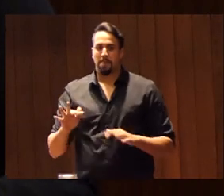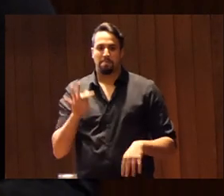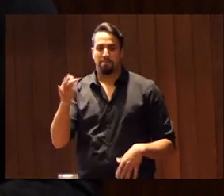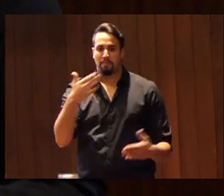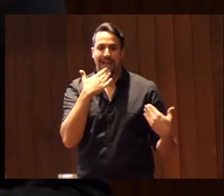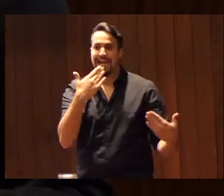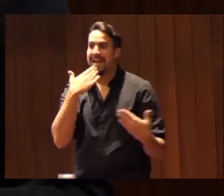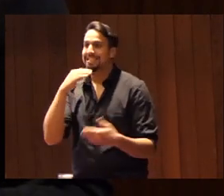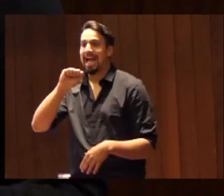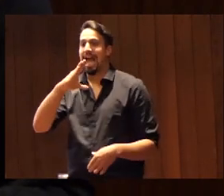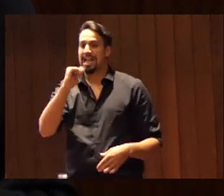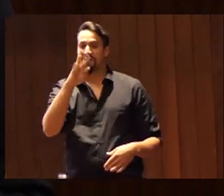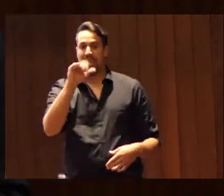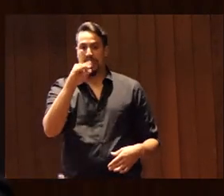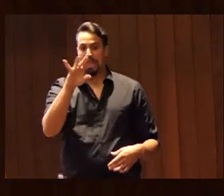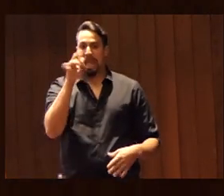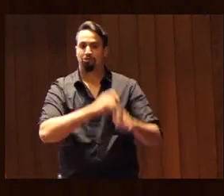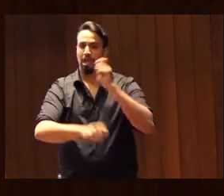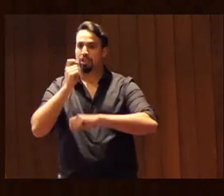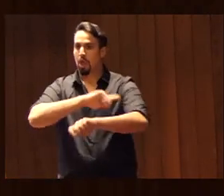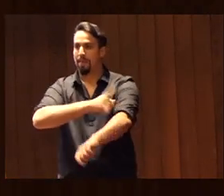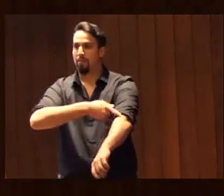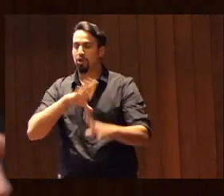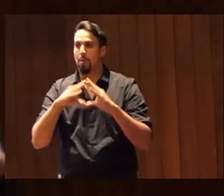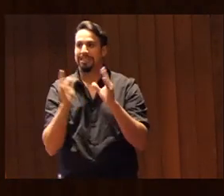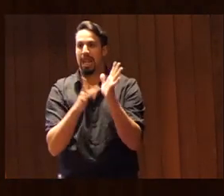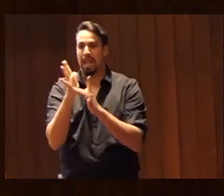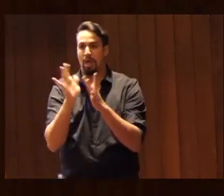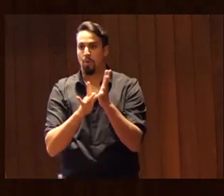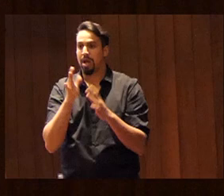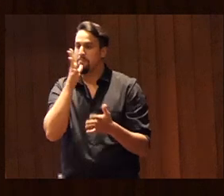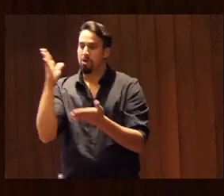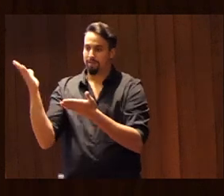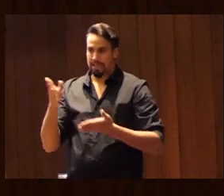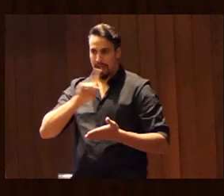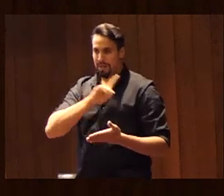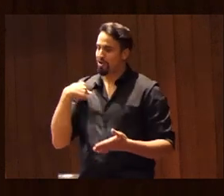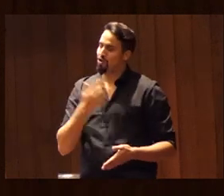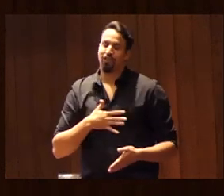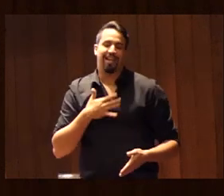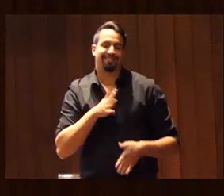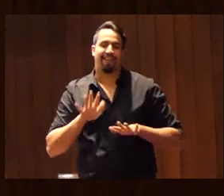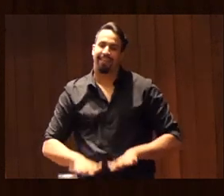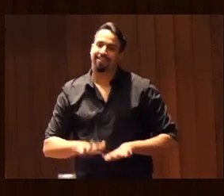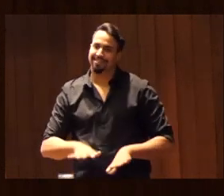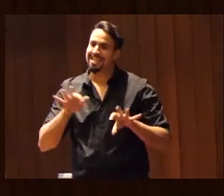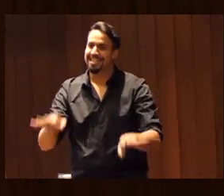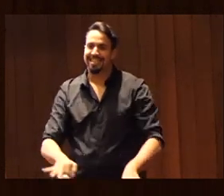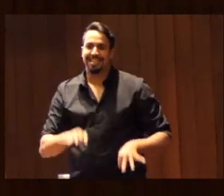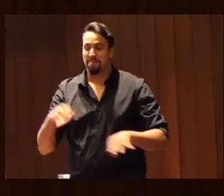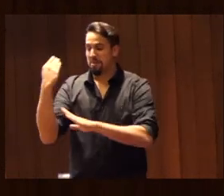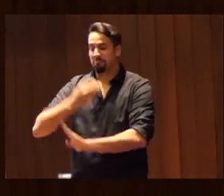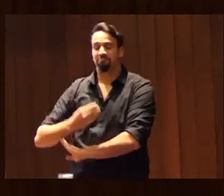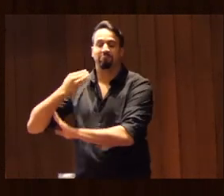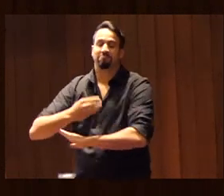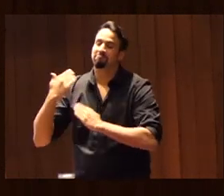gracias a Cagede, al Servicio de Deportes de la Universidad de La Laguna, por la invitación y que estoy encantada. Que siempre me cuidais con muchísimo